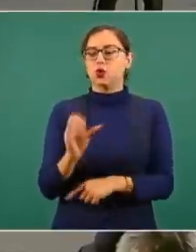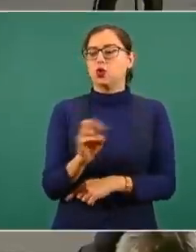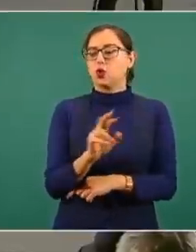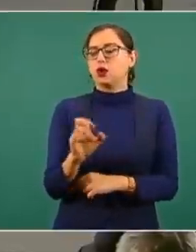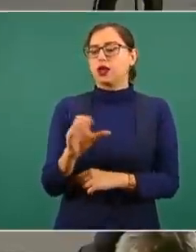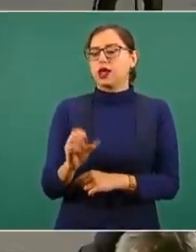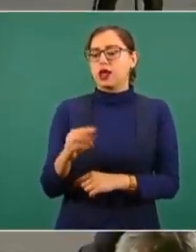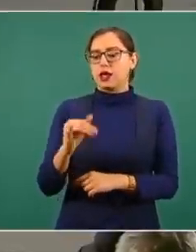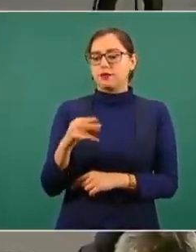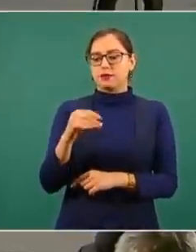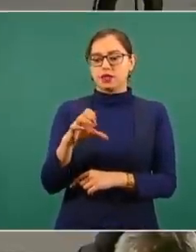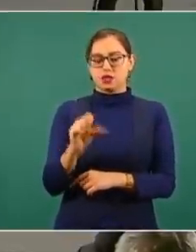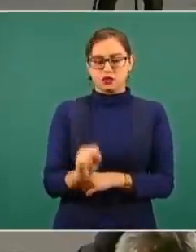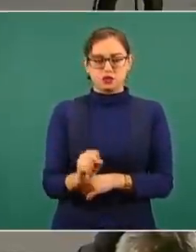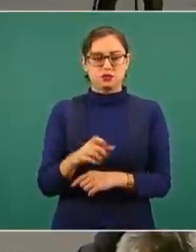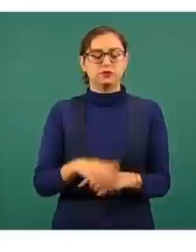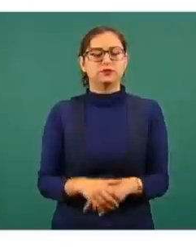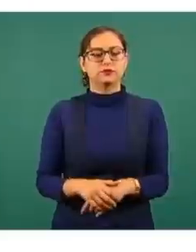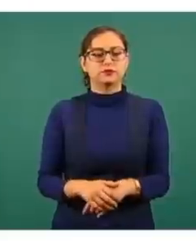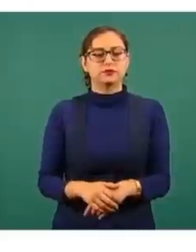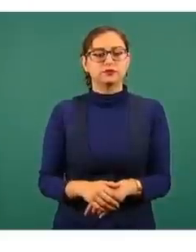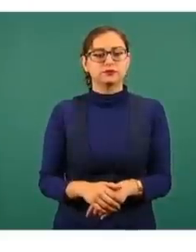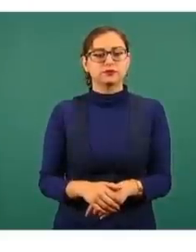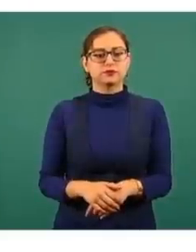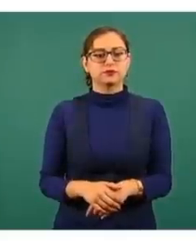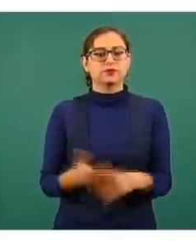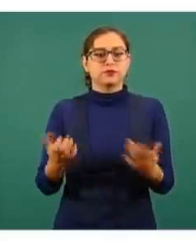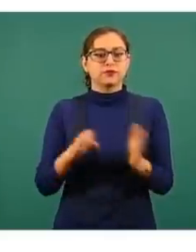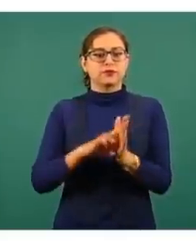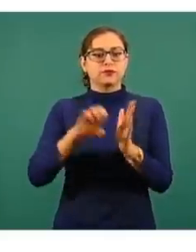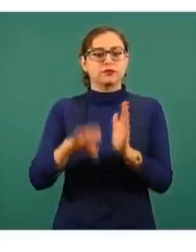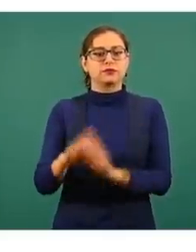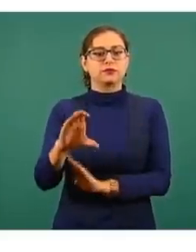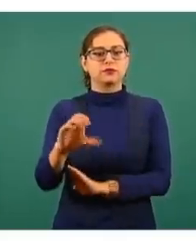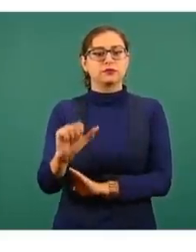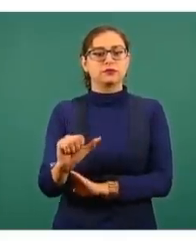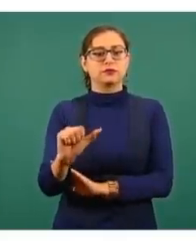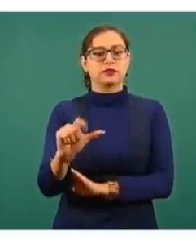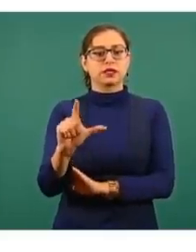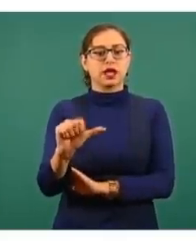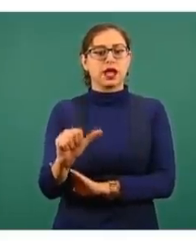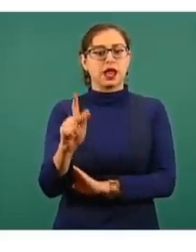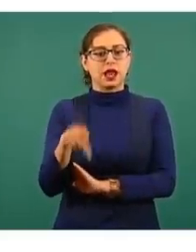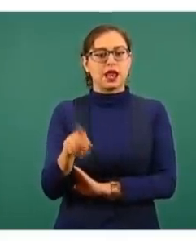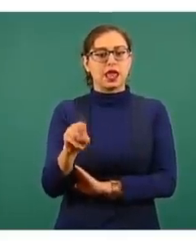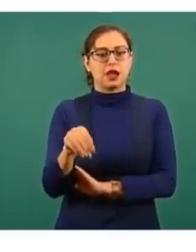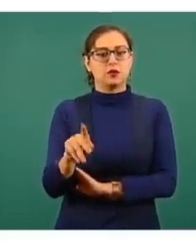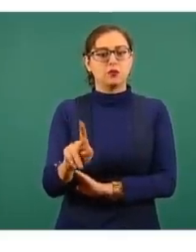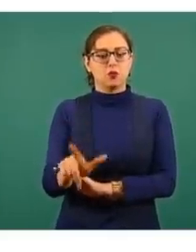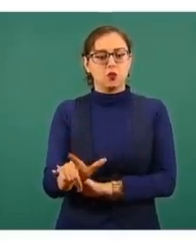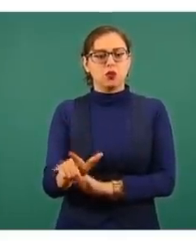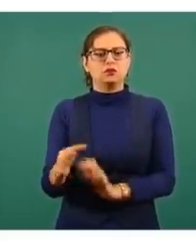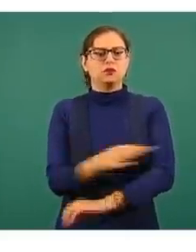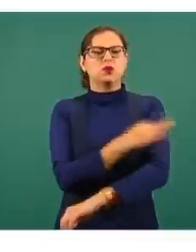Estos puntos son, por ejemplo, aquí Calakmul, están en escuelas, en unidades médicas